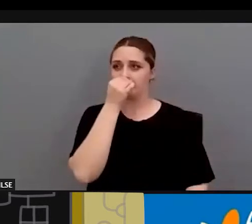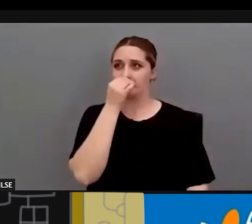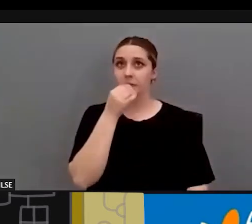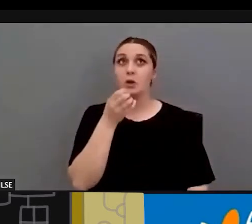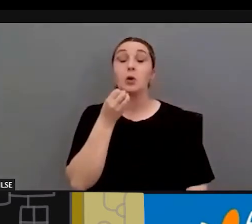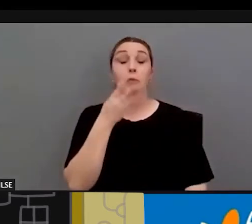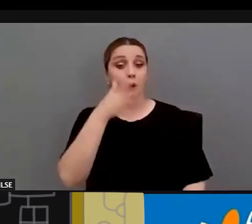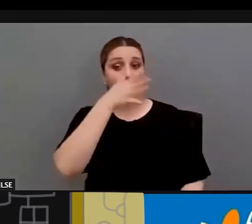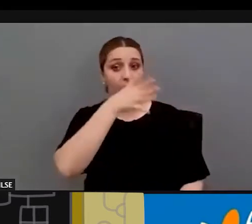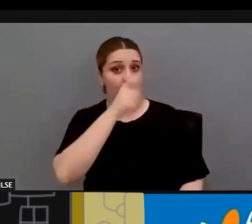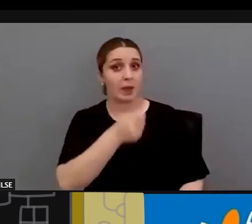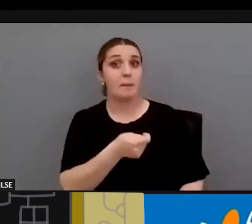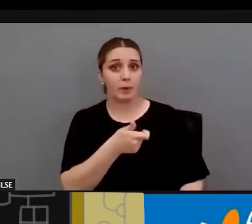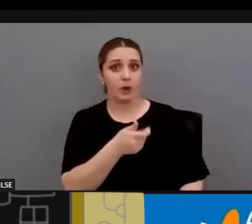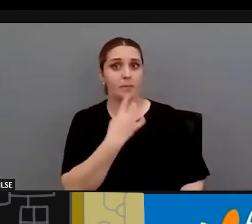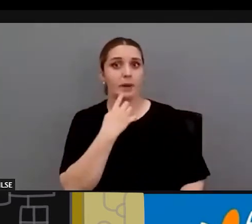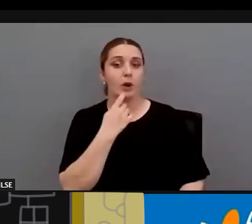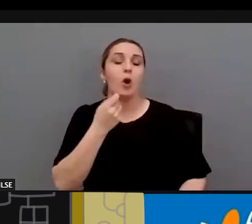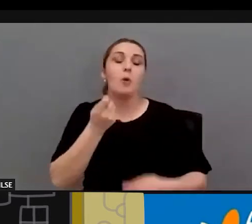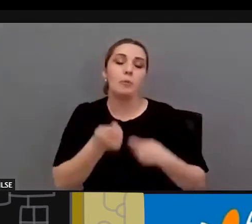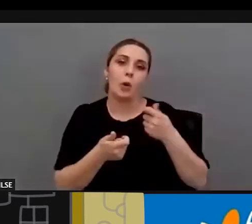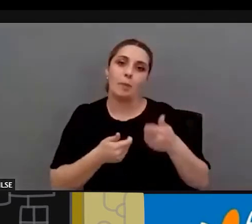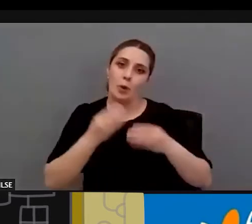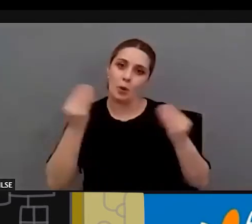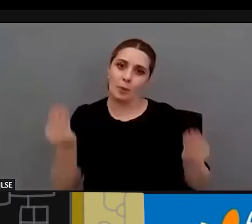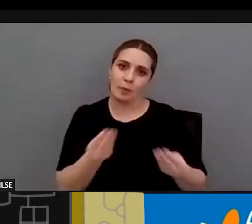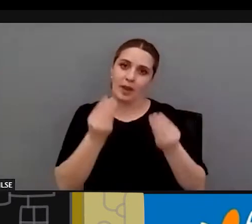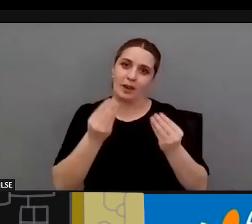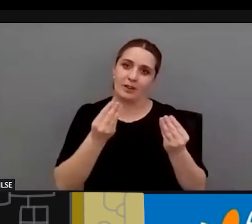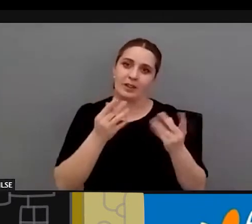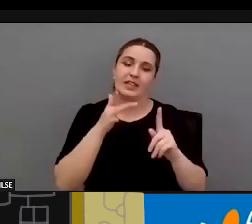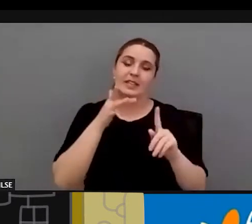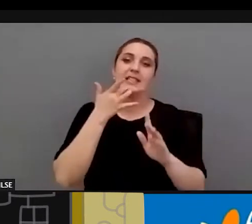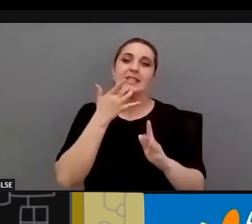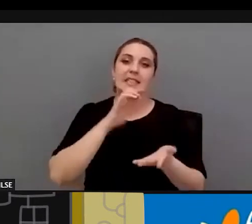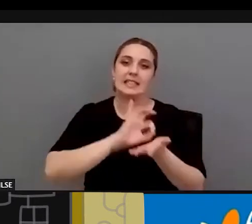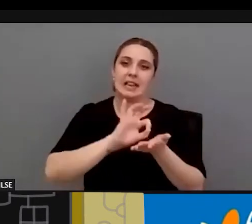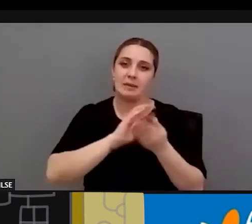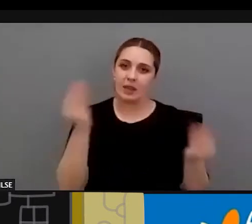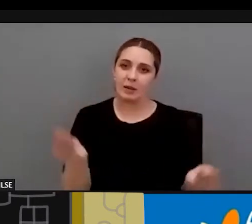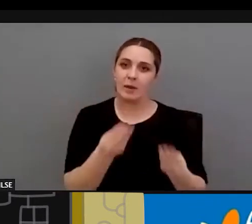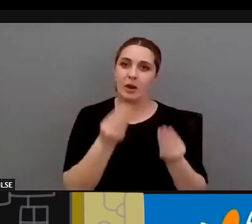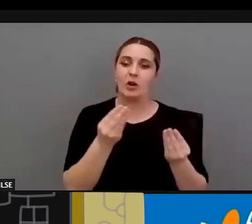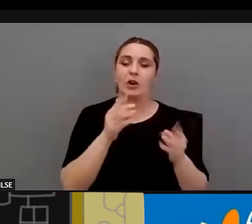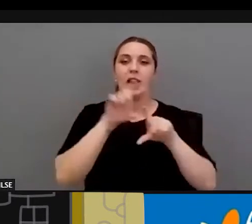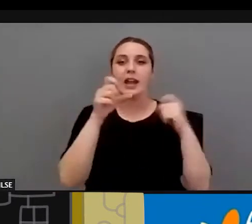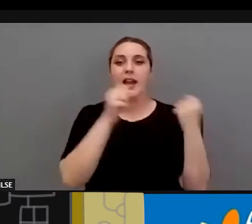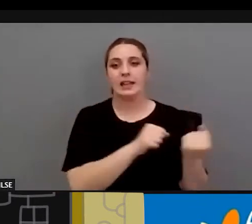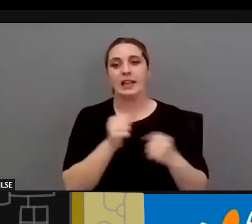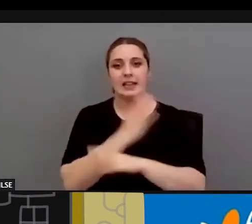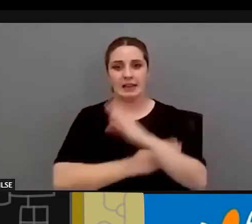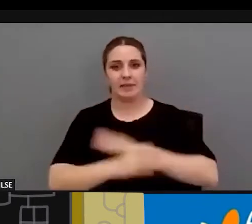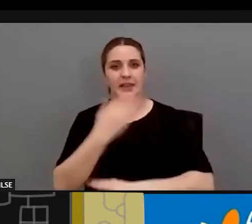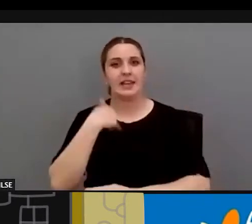denuncias aunque se va avanzando en esta materia a medida que se van reforzando los servicios que las entidades de discapacidad tienen ya sus